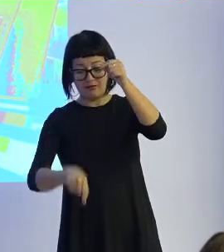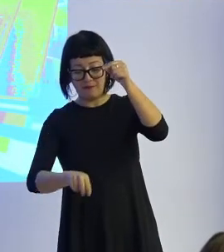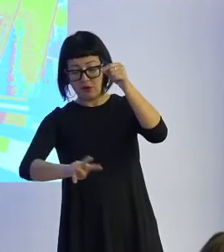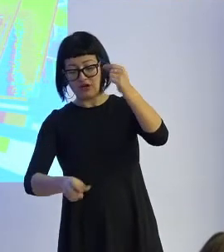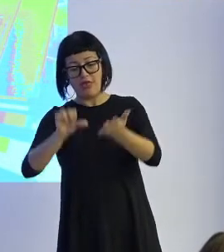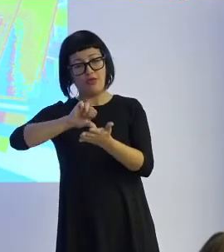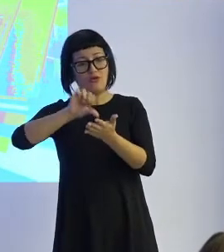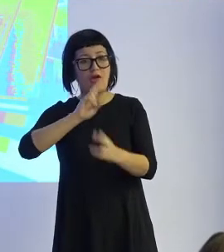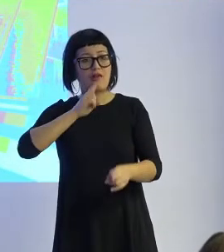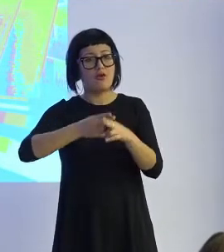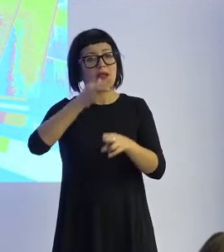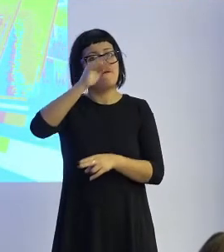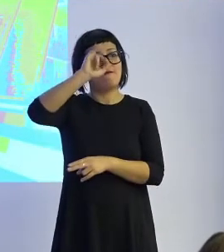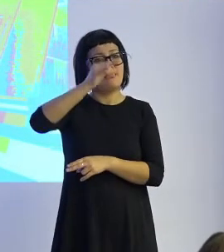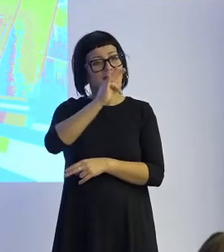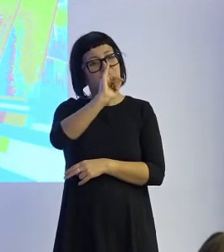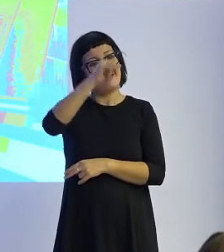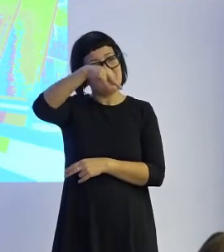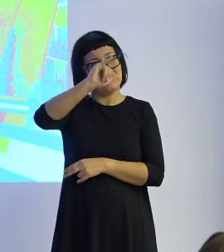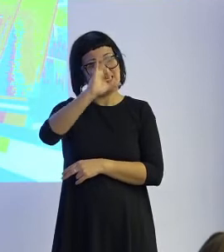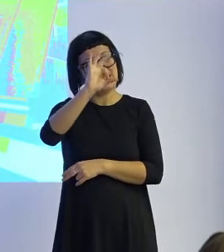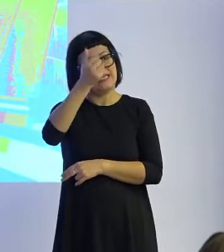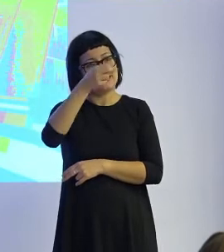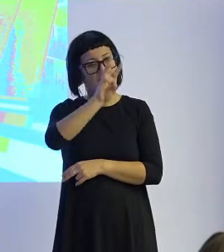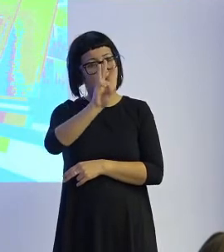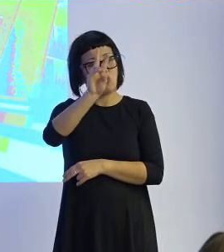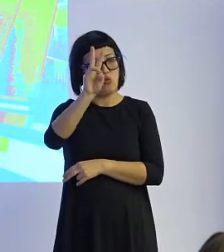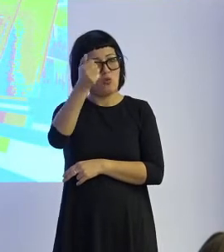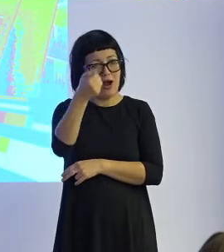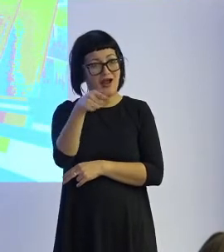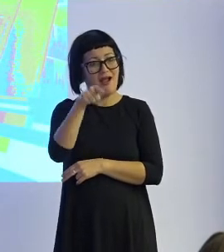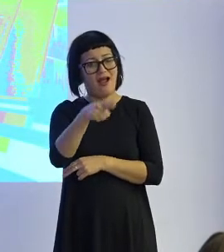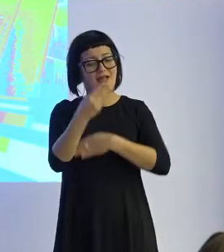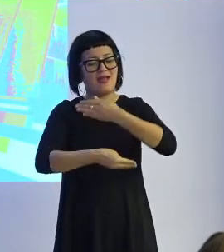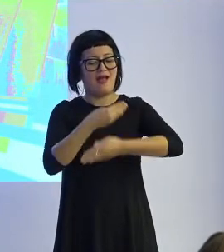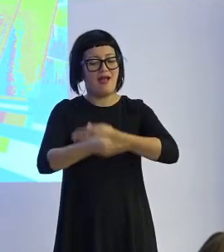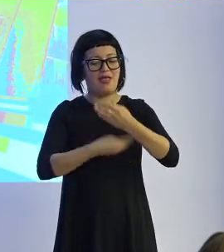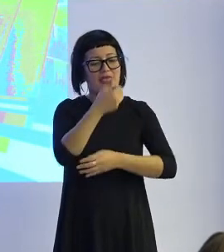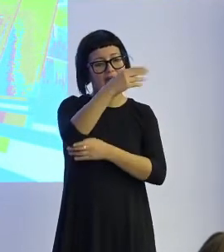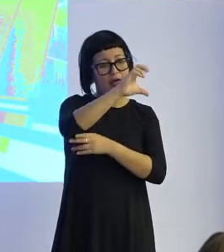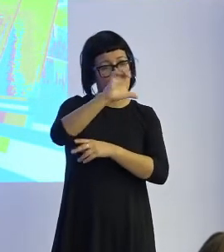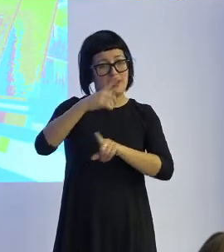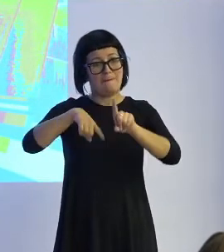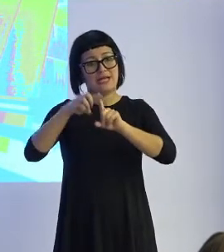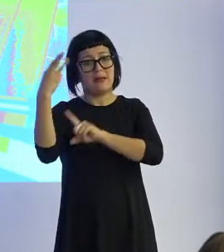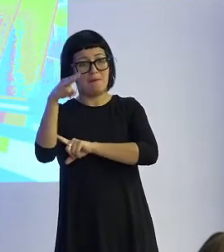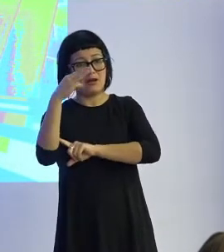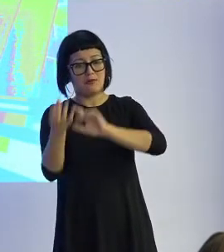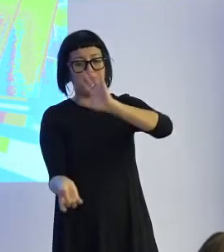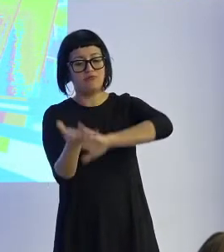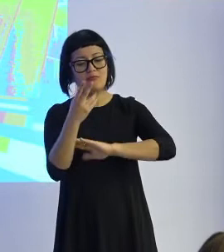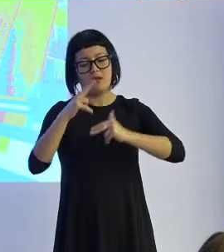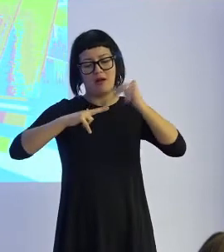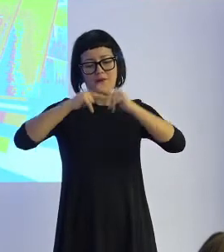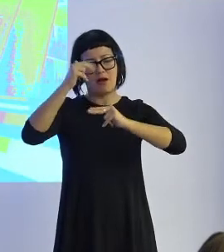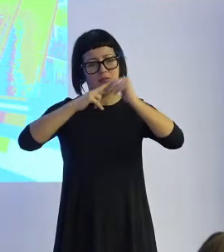la cual se presentó oficialmente el año pasado y en la cual Panasonic Accenture y otro conglomerado japonés construyeron esa ciudad